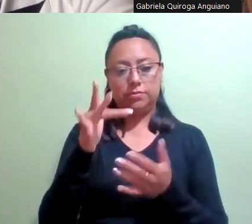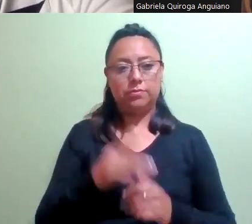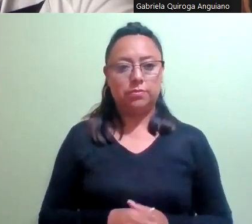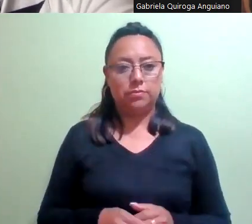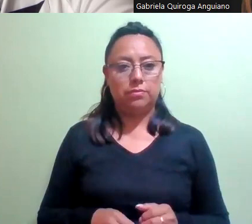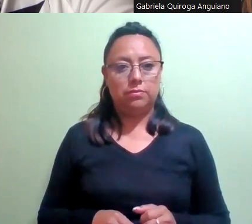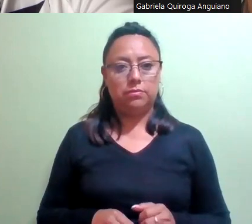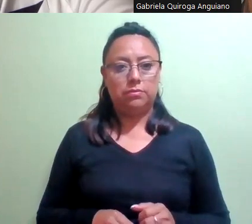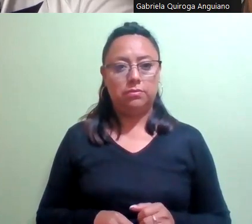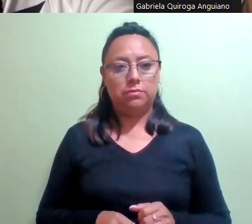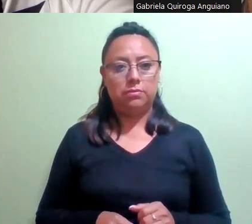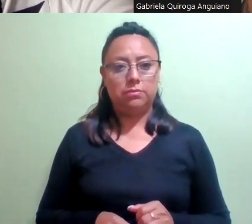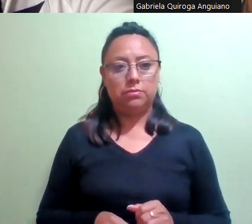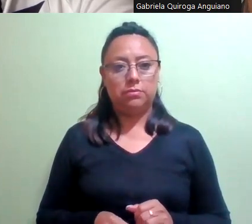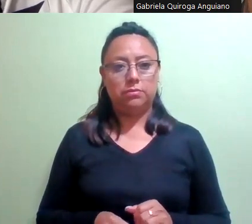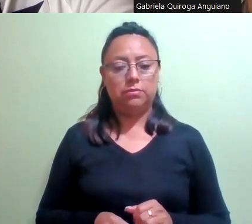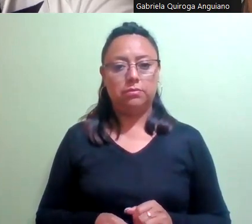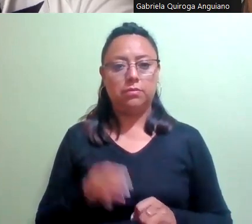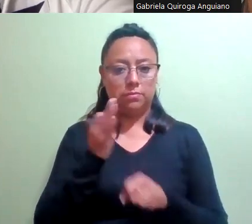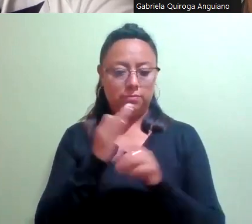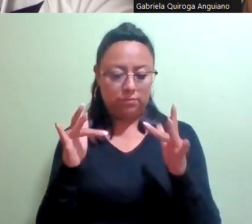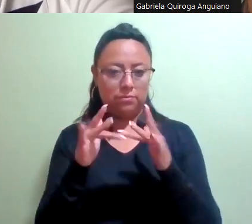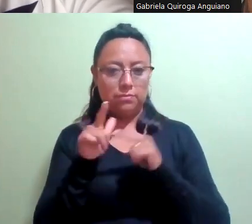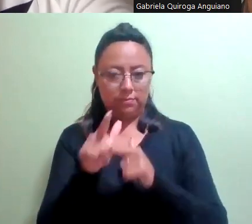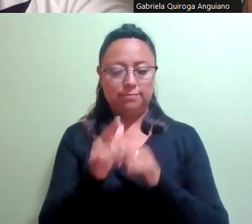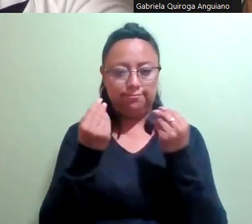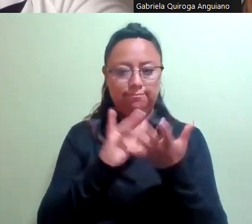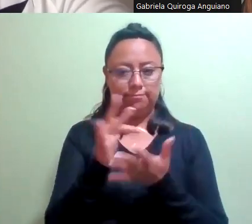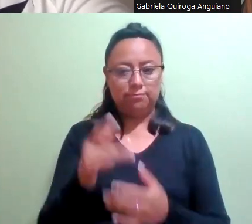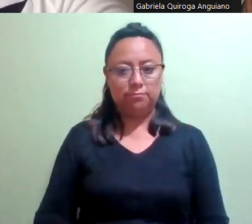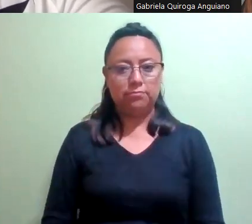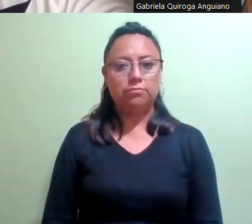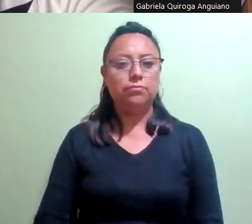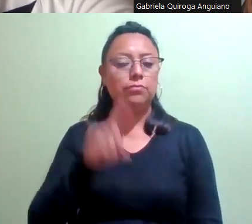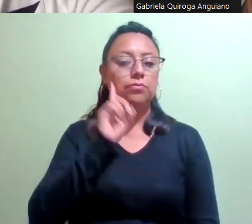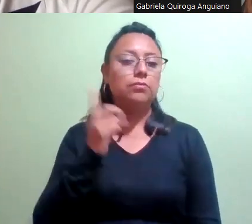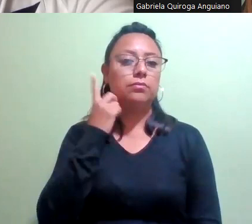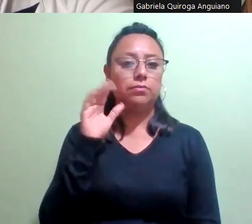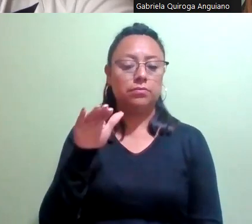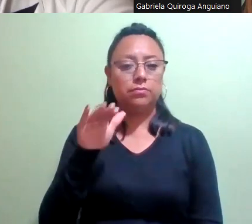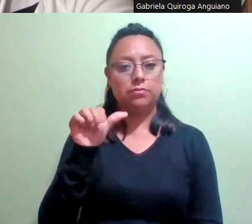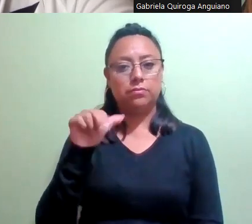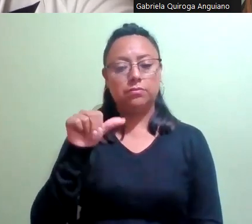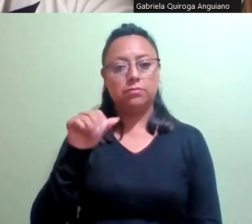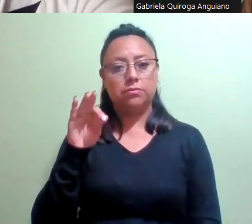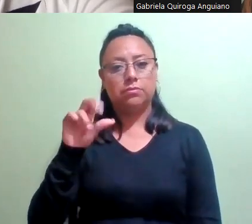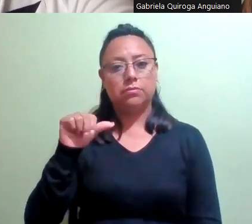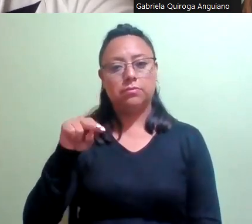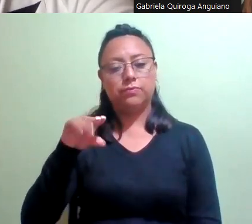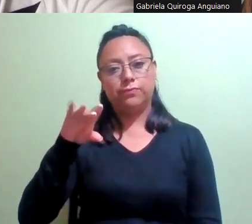ahorita nos conectamos en la siguiente. Muchas gracias. Diputada Ana Francis, nada más rápidamente.